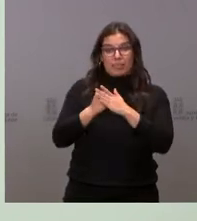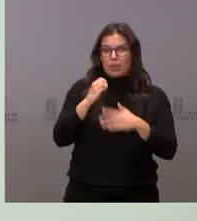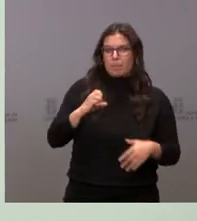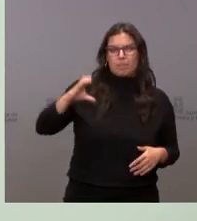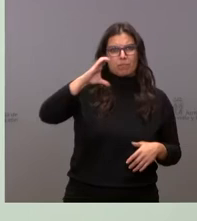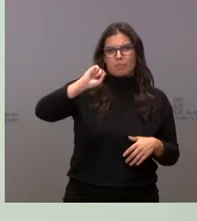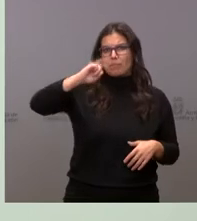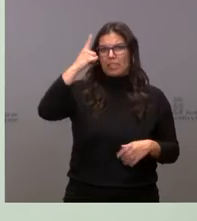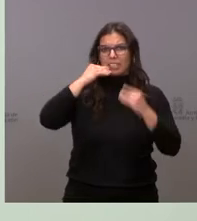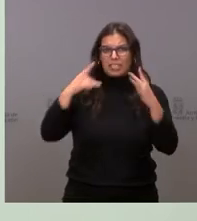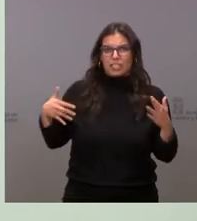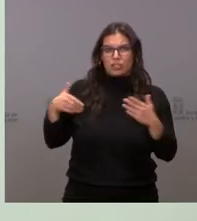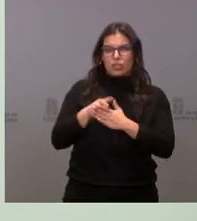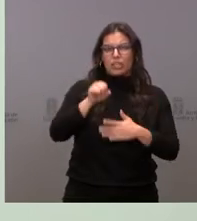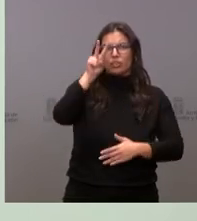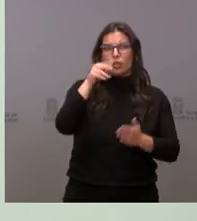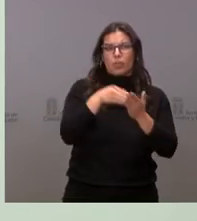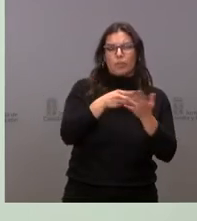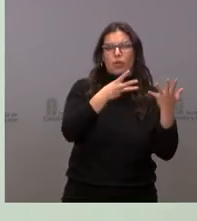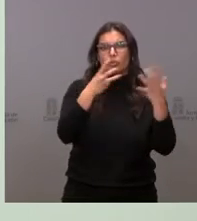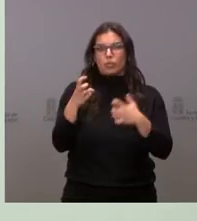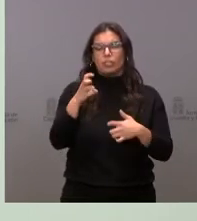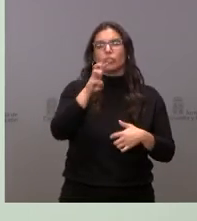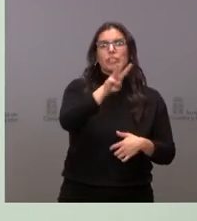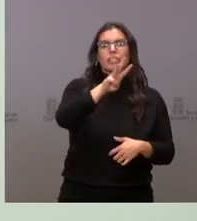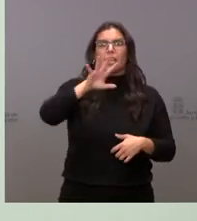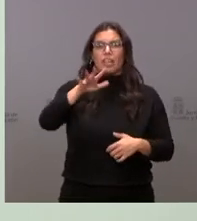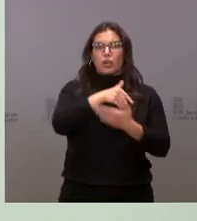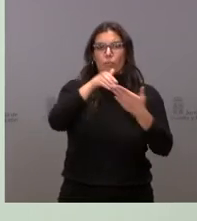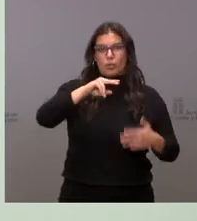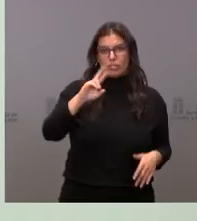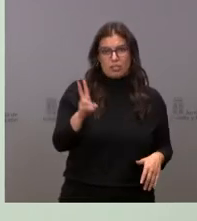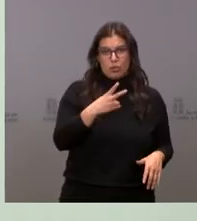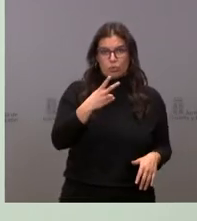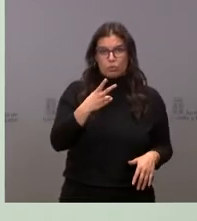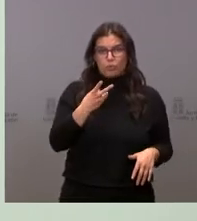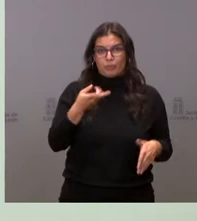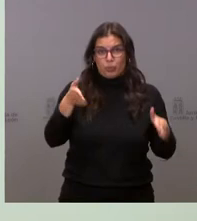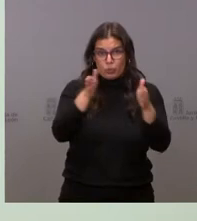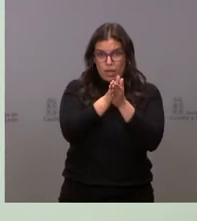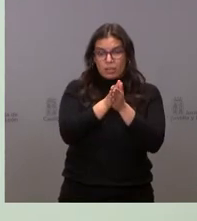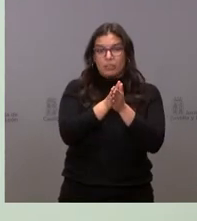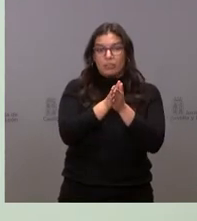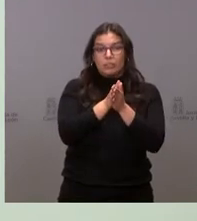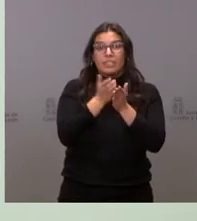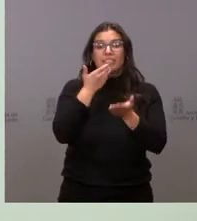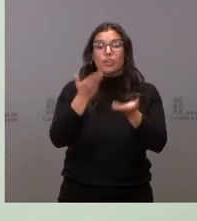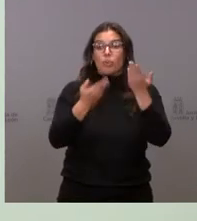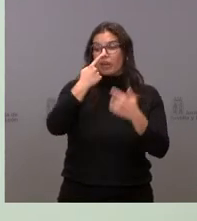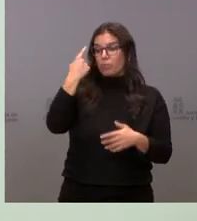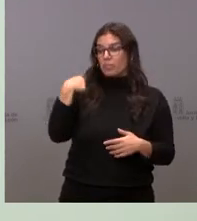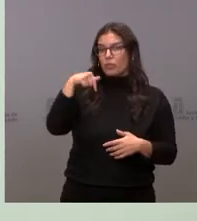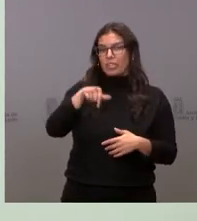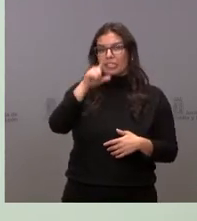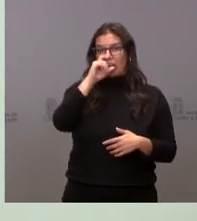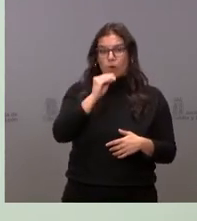presupuesto de 12.835 millones de euros, con un crecimiento respecto a los del año pasado del